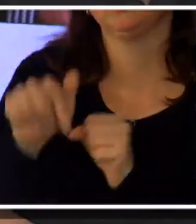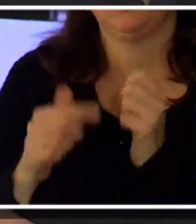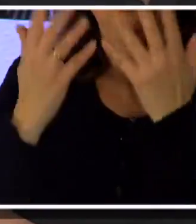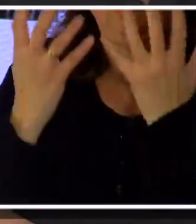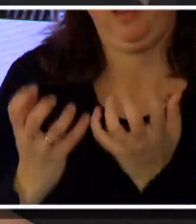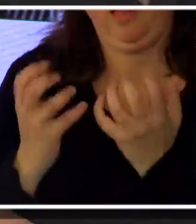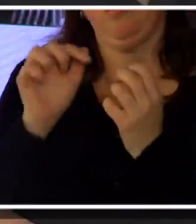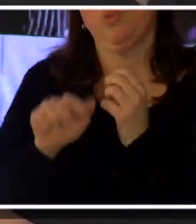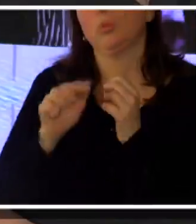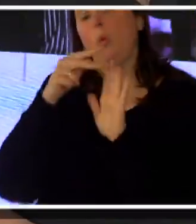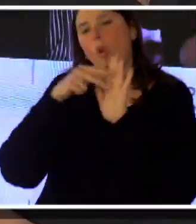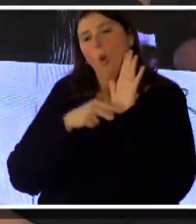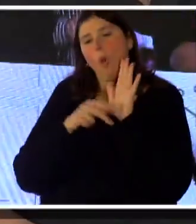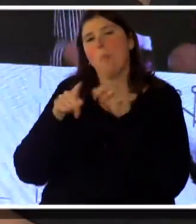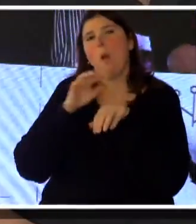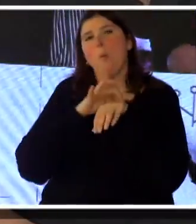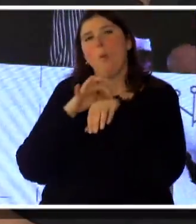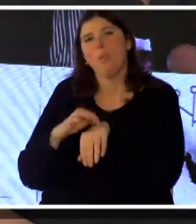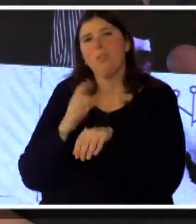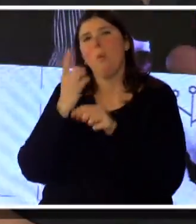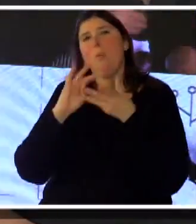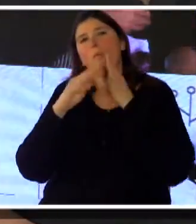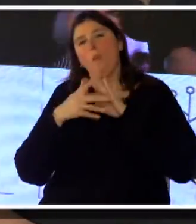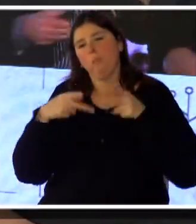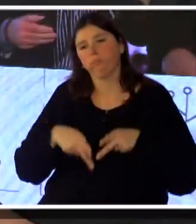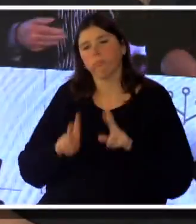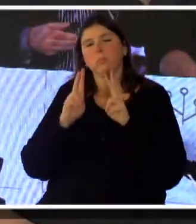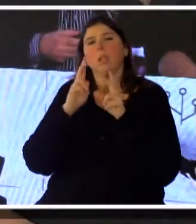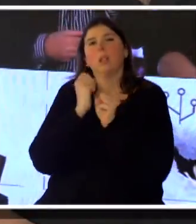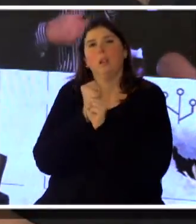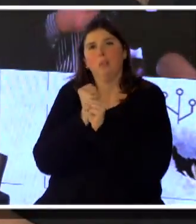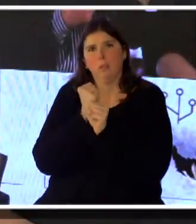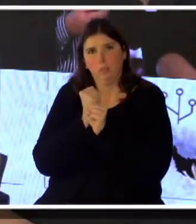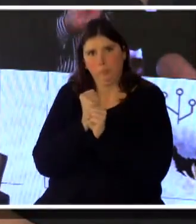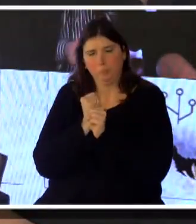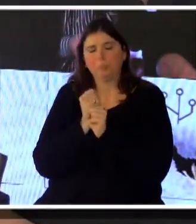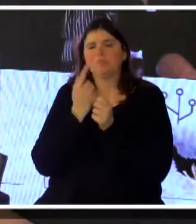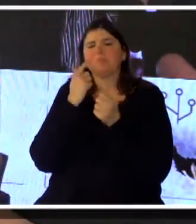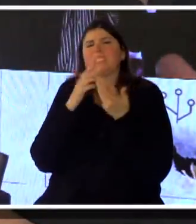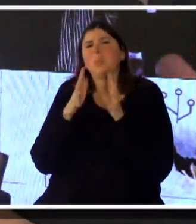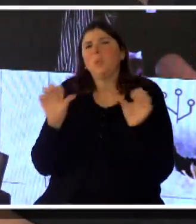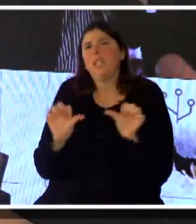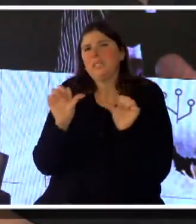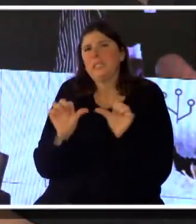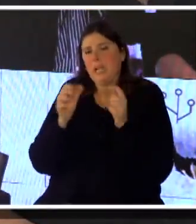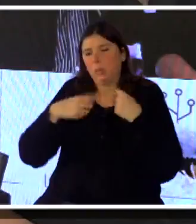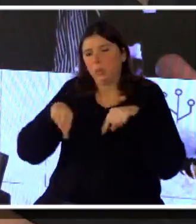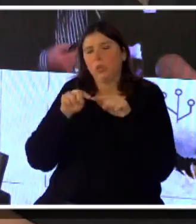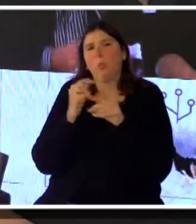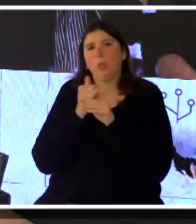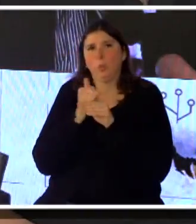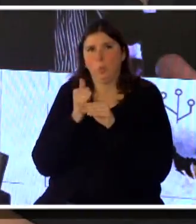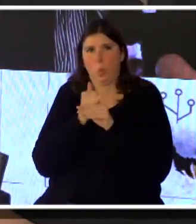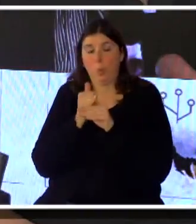de tomar como norma, como guía, como mecanismo para trabajar transversalmente qué es lo que tenemos que hacer como institución. Pero además naturalmente eso se